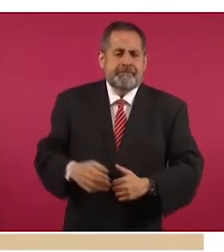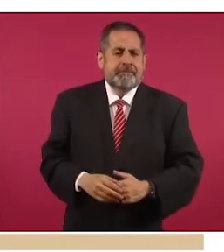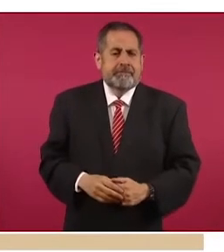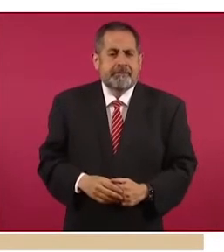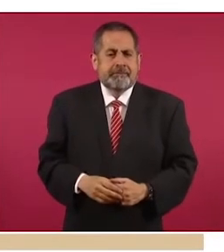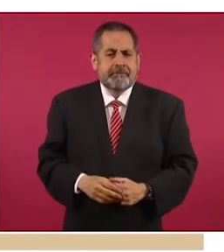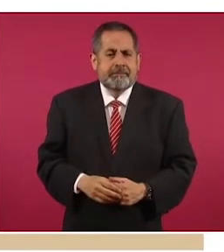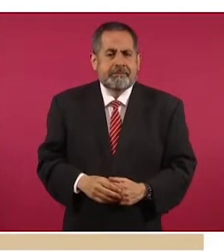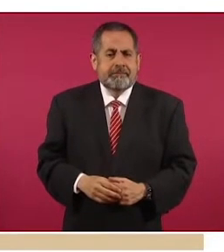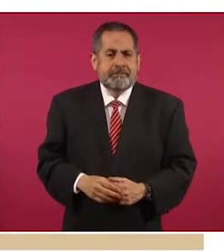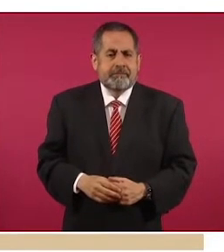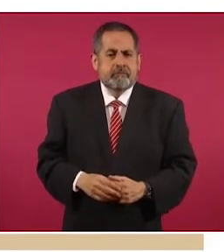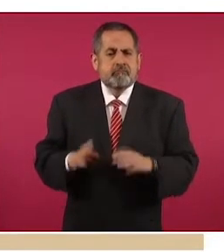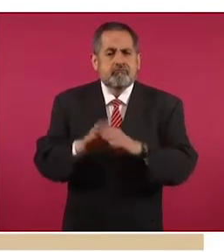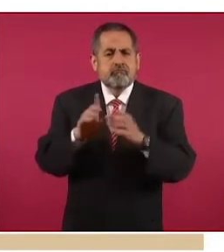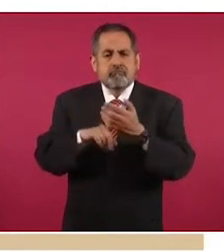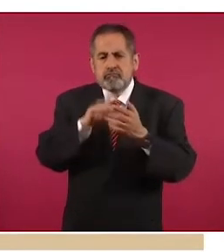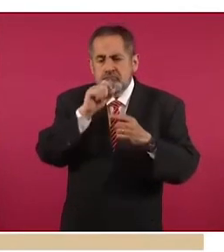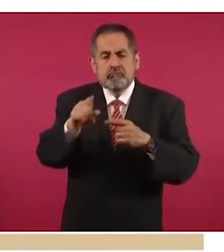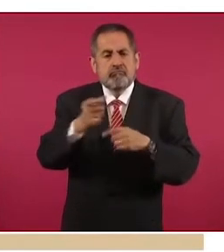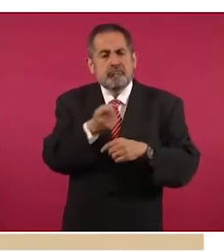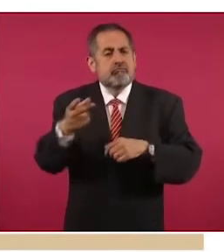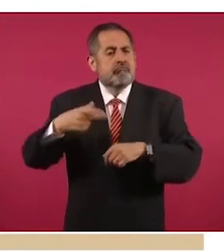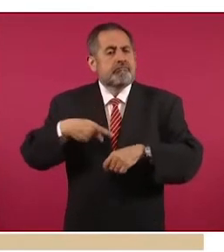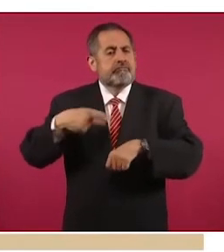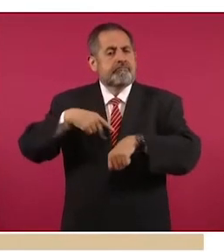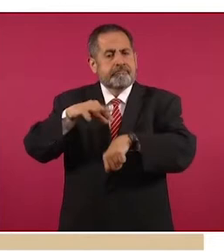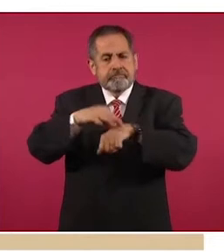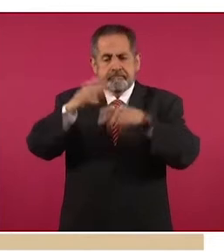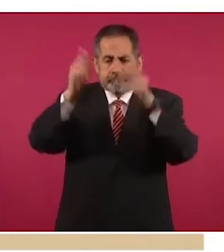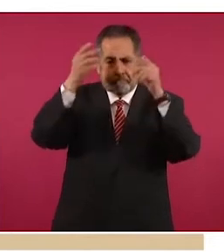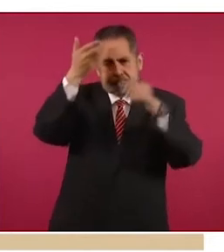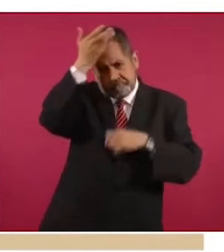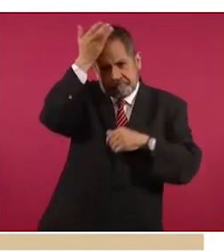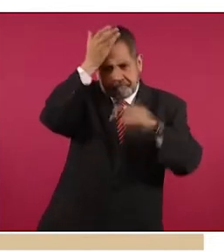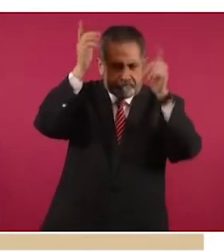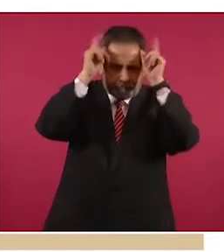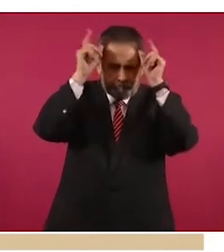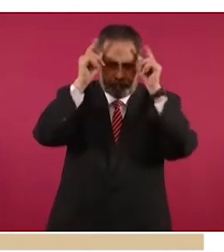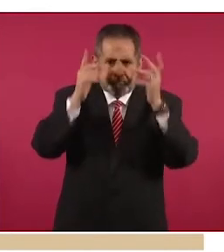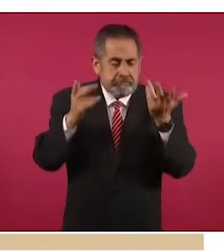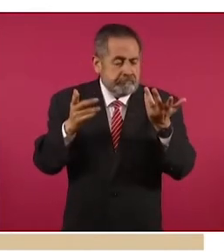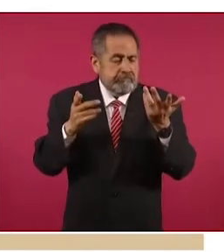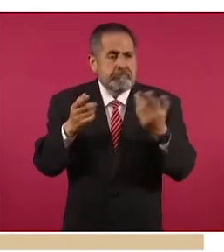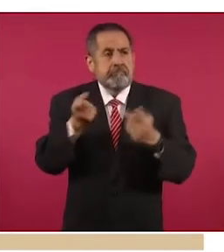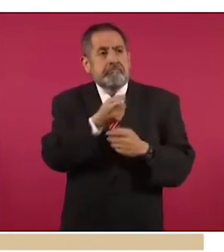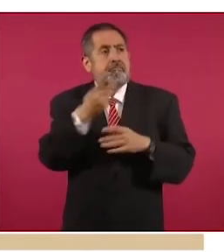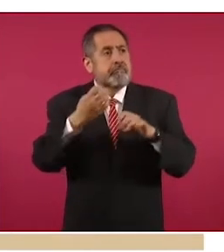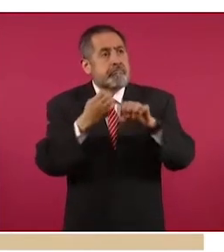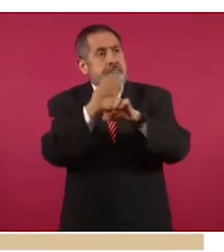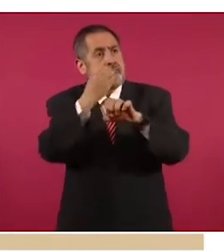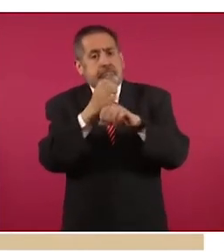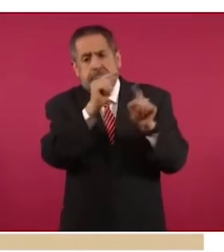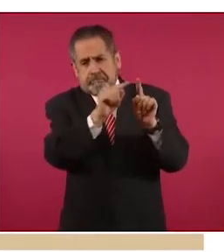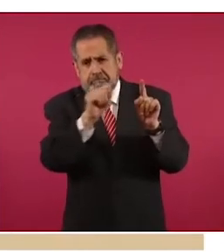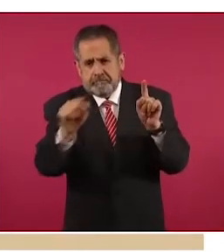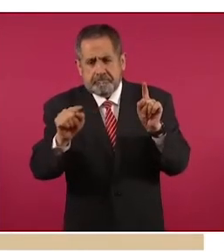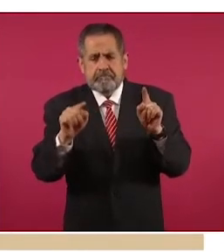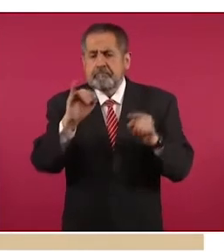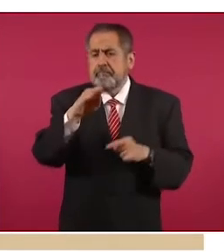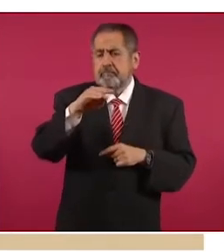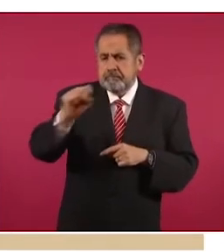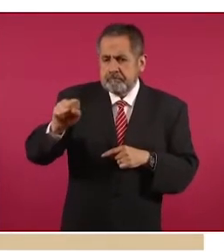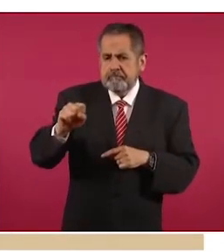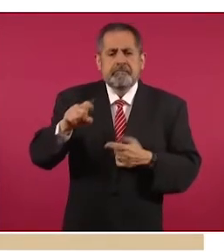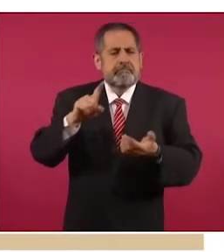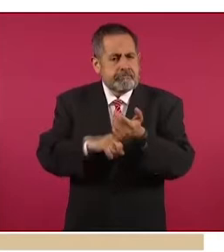personal de enfermería. En los estados en donde estamos implementando el modelo de atención de IMSS-Bienestar,